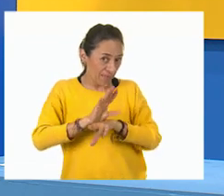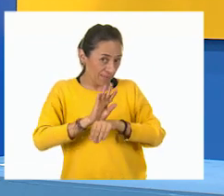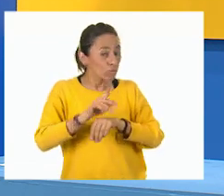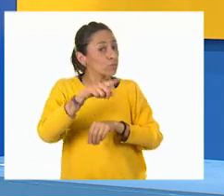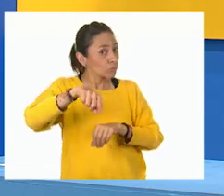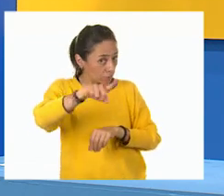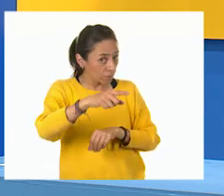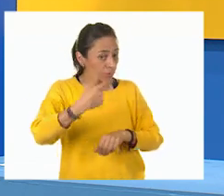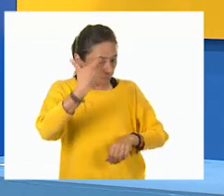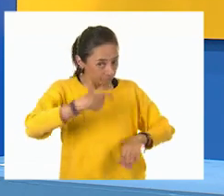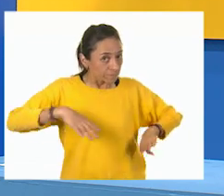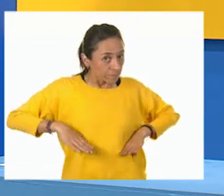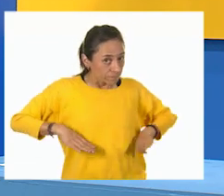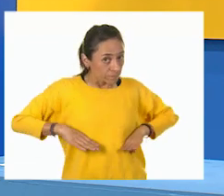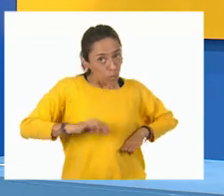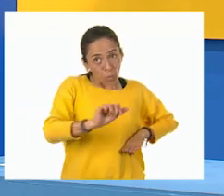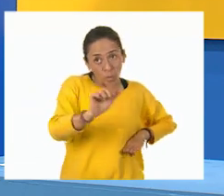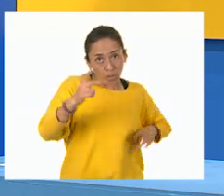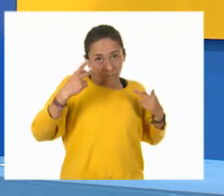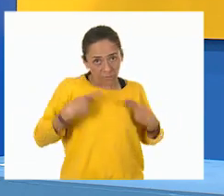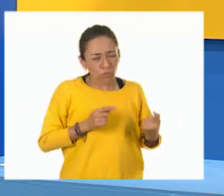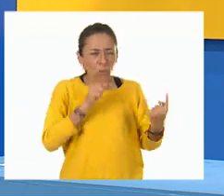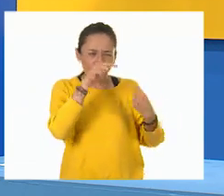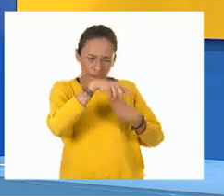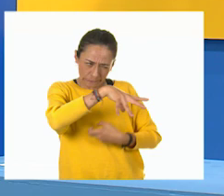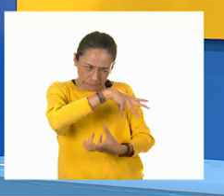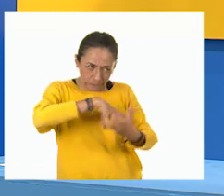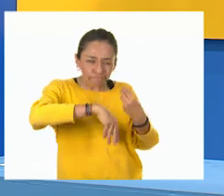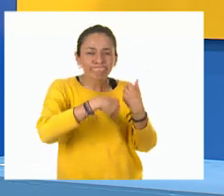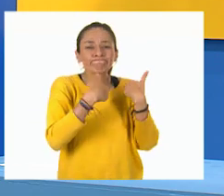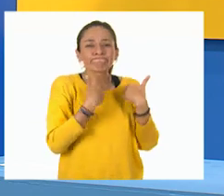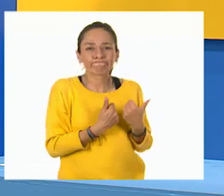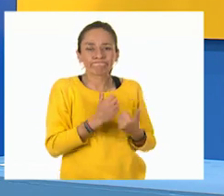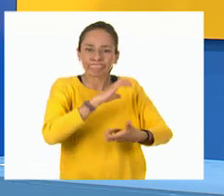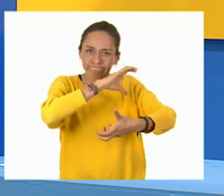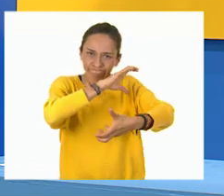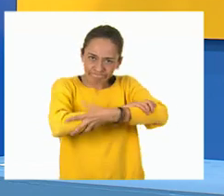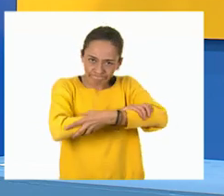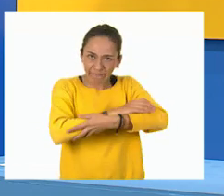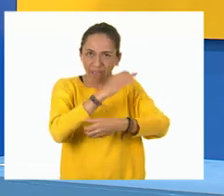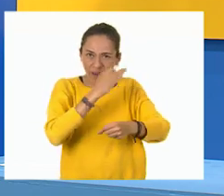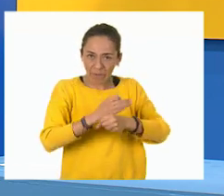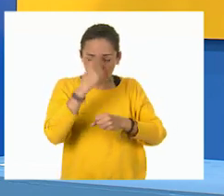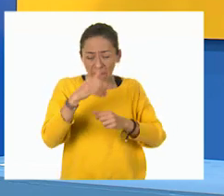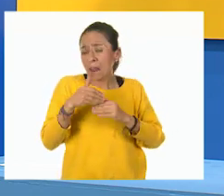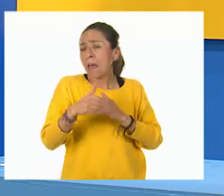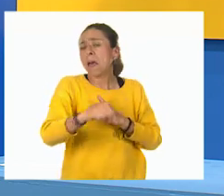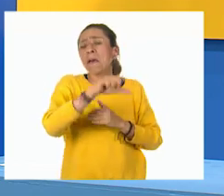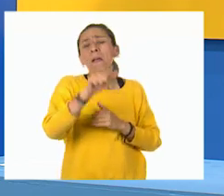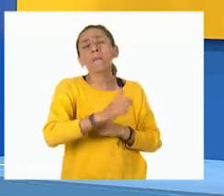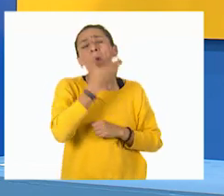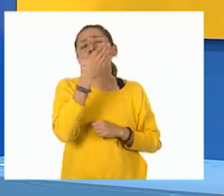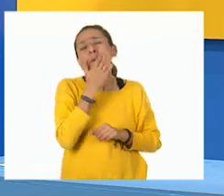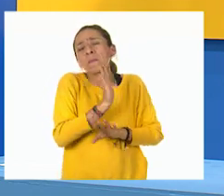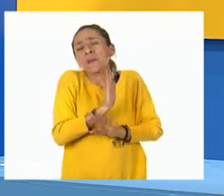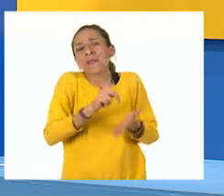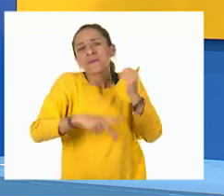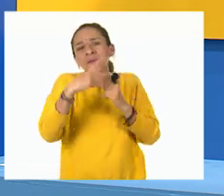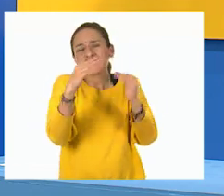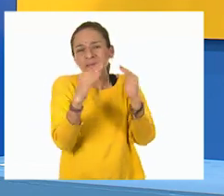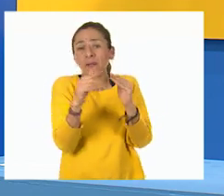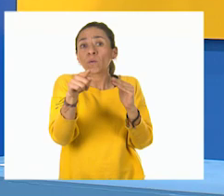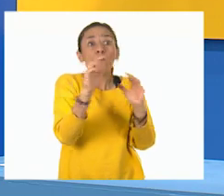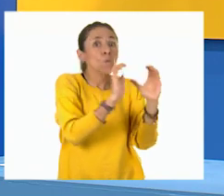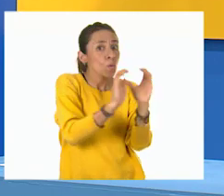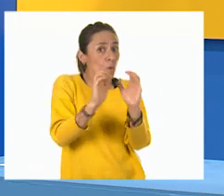empáticos con los demás hasta que esto se haga una costumbre en cada uno de sus hogares. Cuídense mucho y no falten en